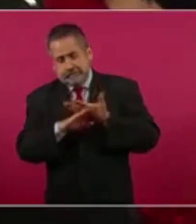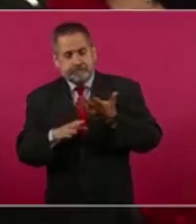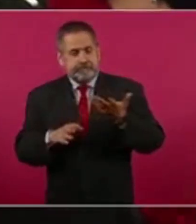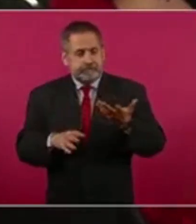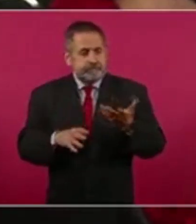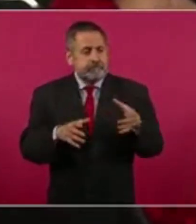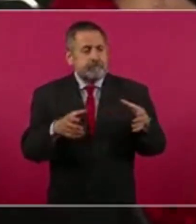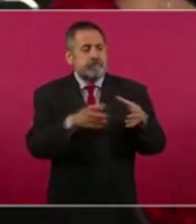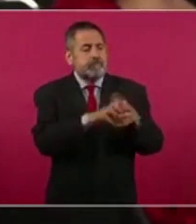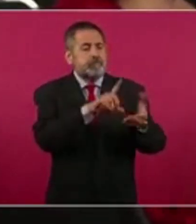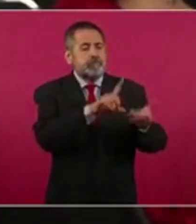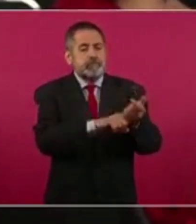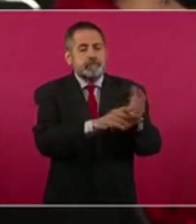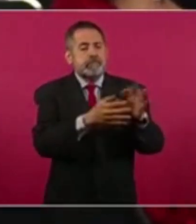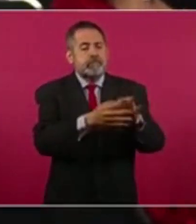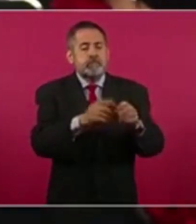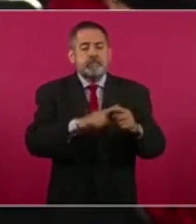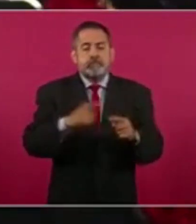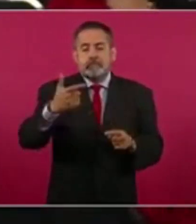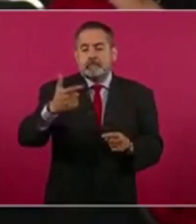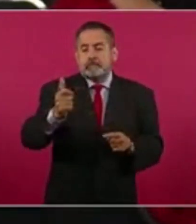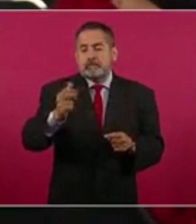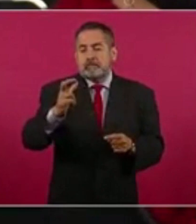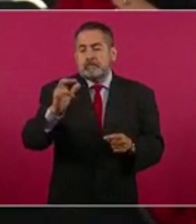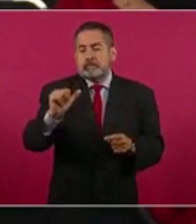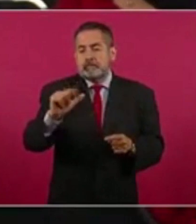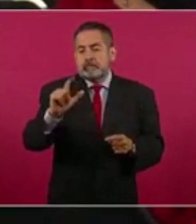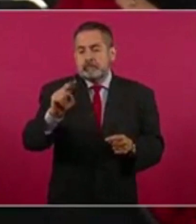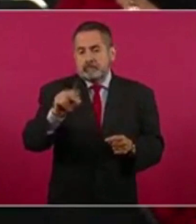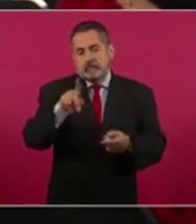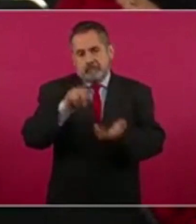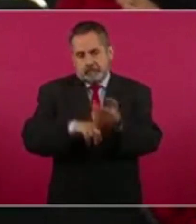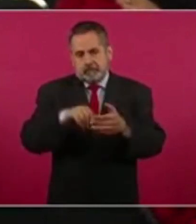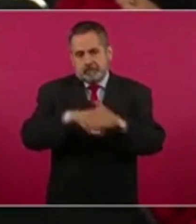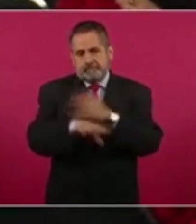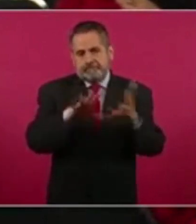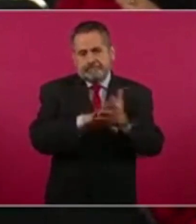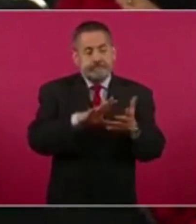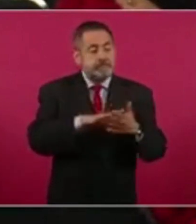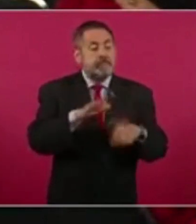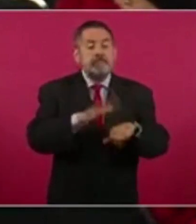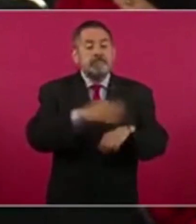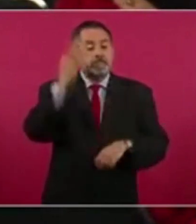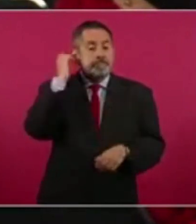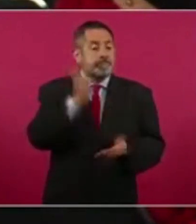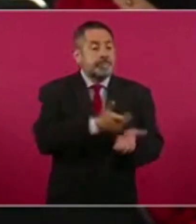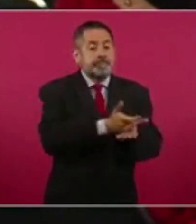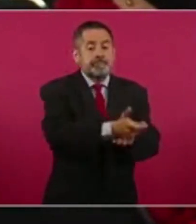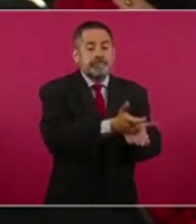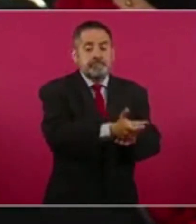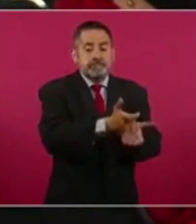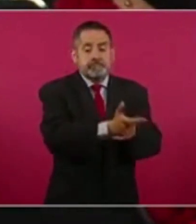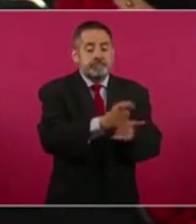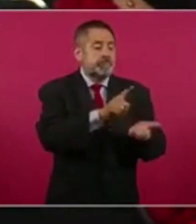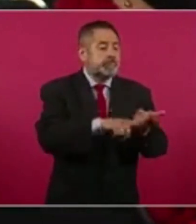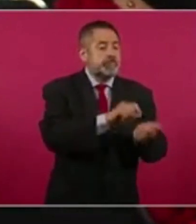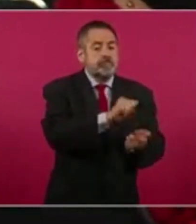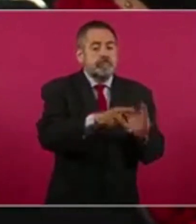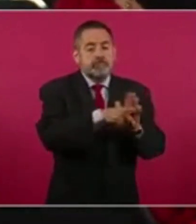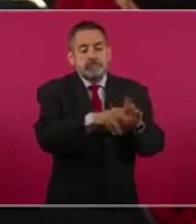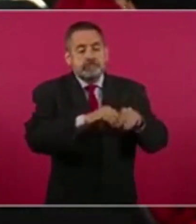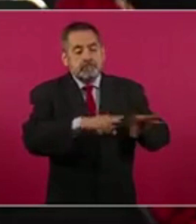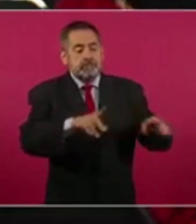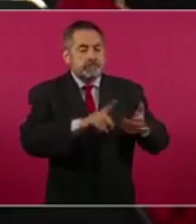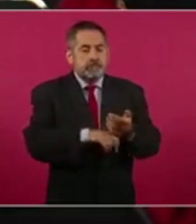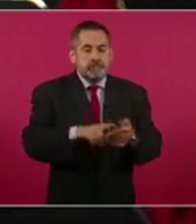relacionado también con que García Luna, que ahora está preso, benefició a periodistas y políticos empresarios. A